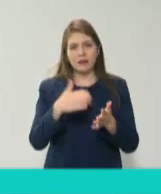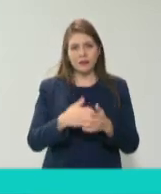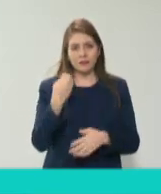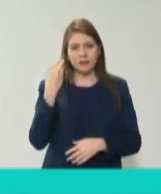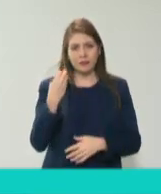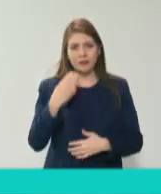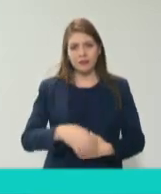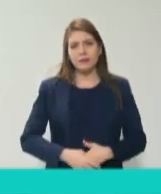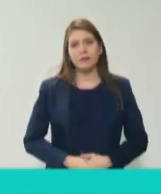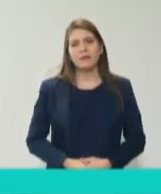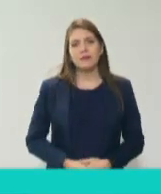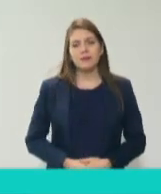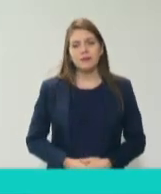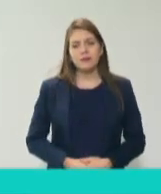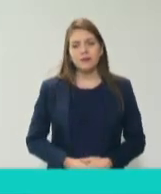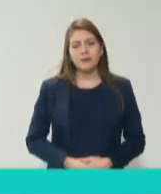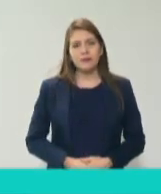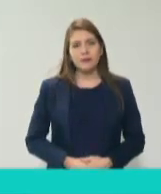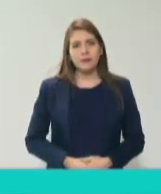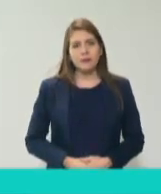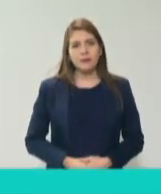gracias